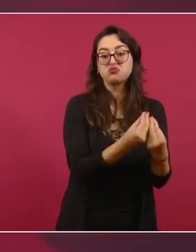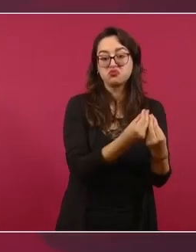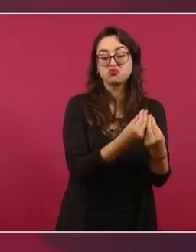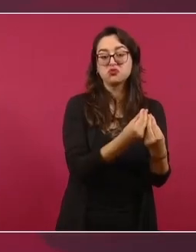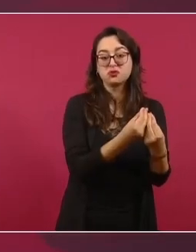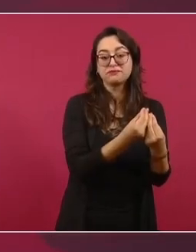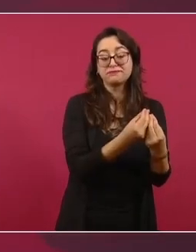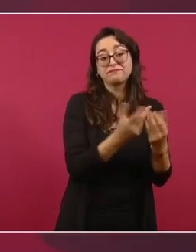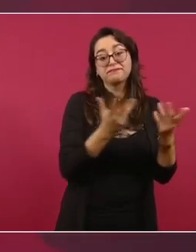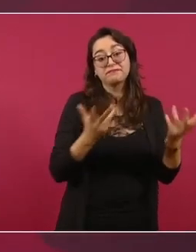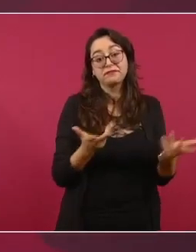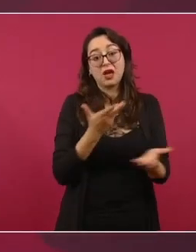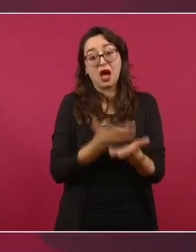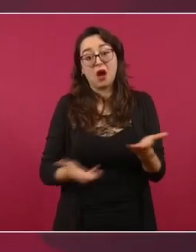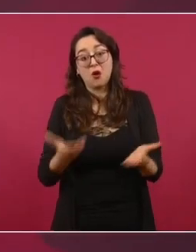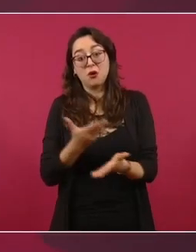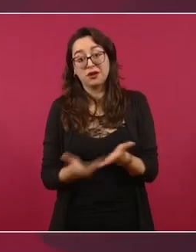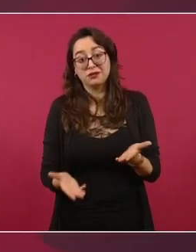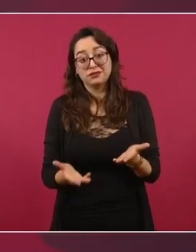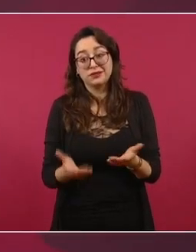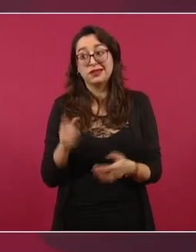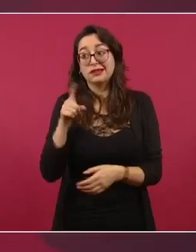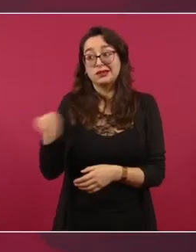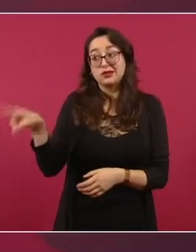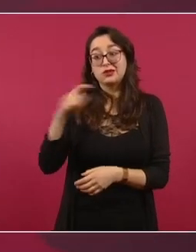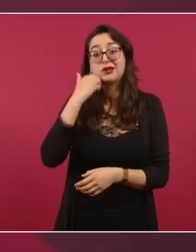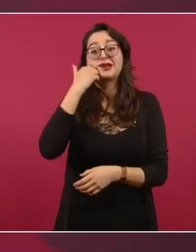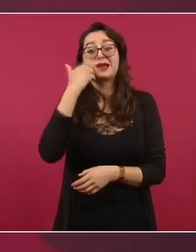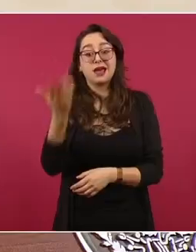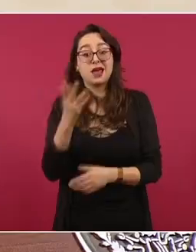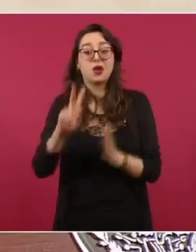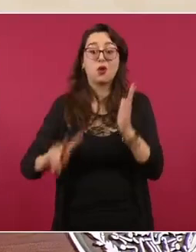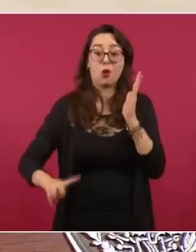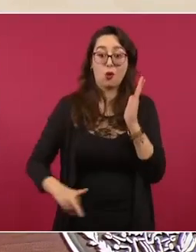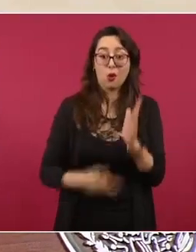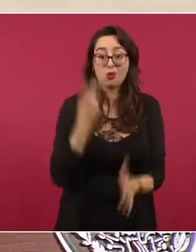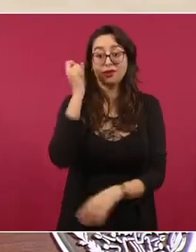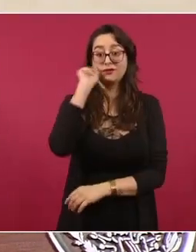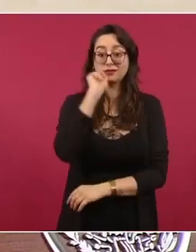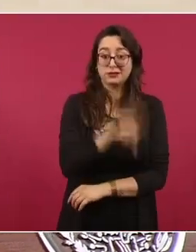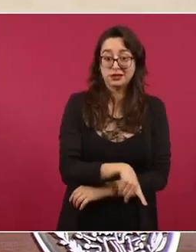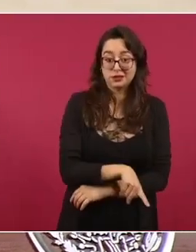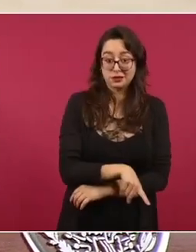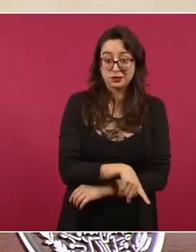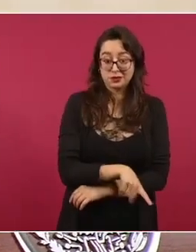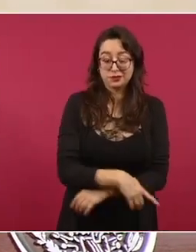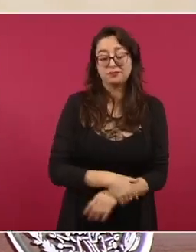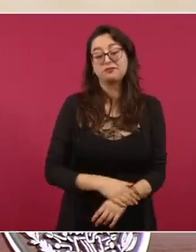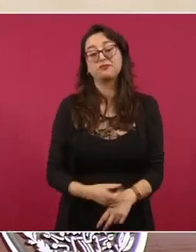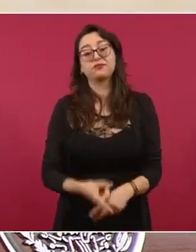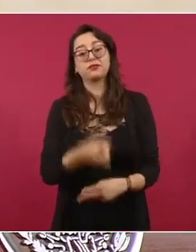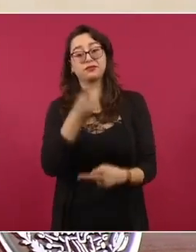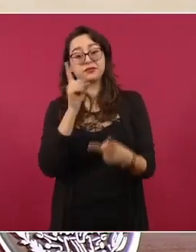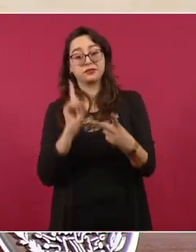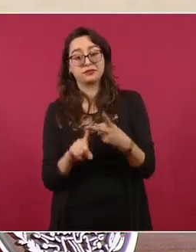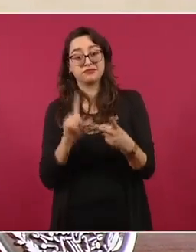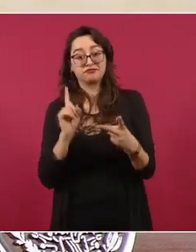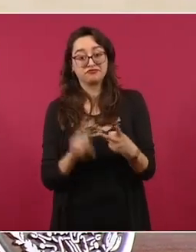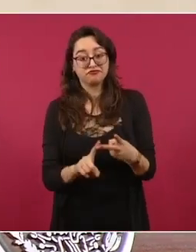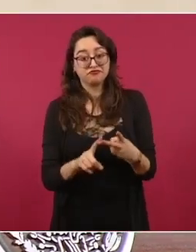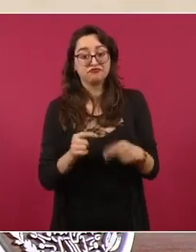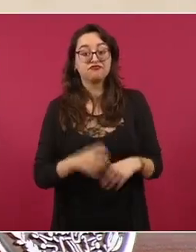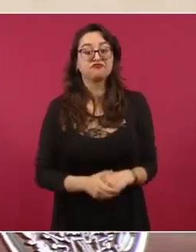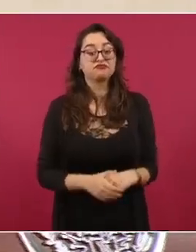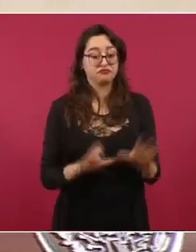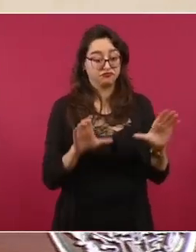de la Corte evidentemente están al servicio de las cúpulas